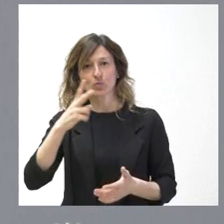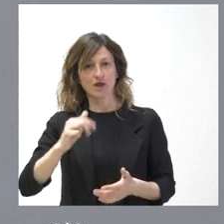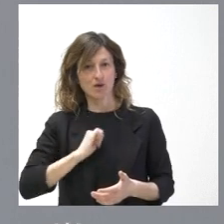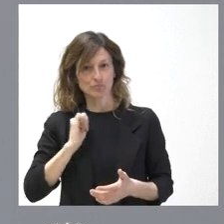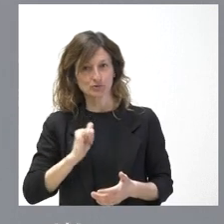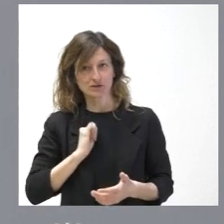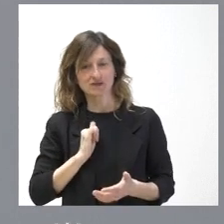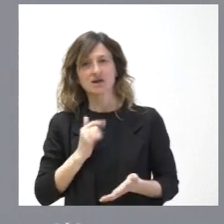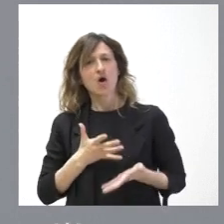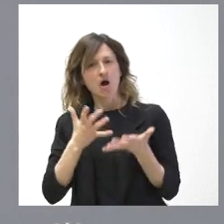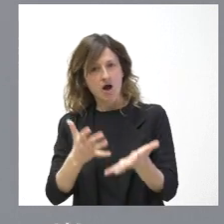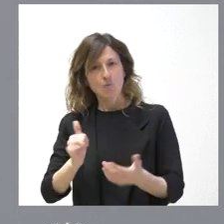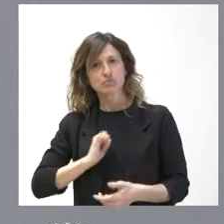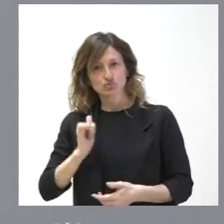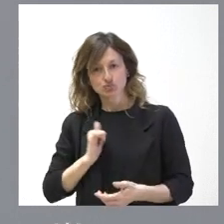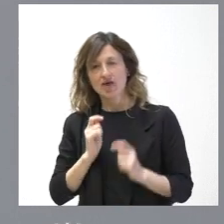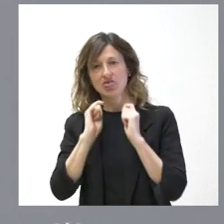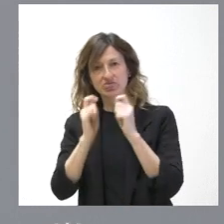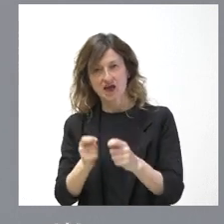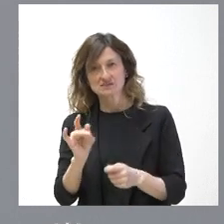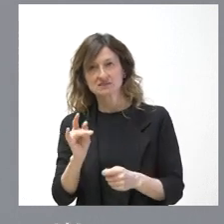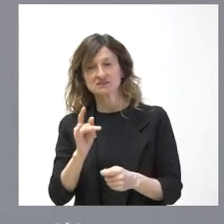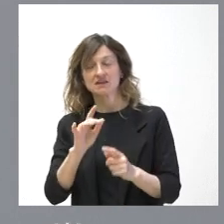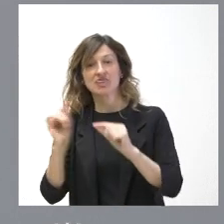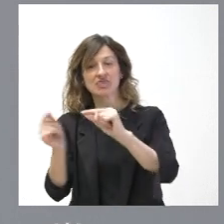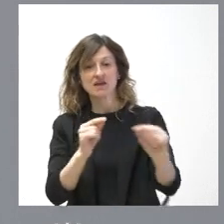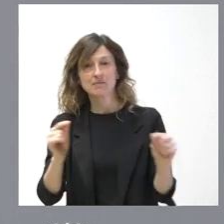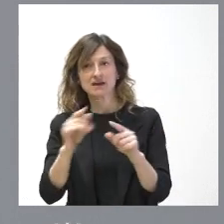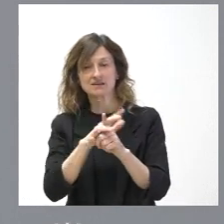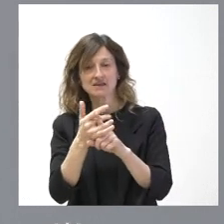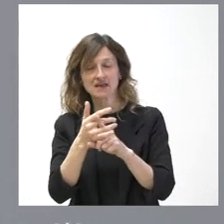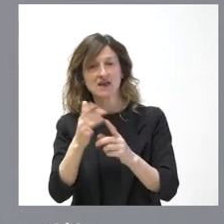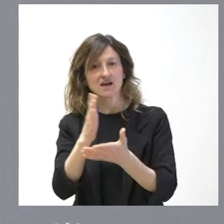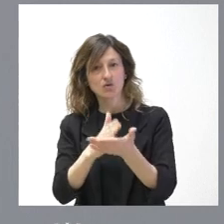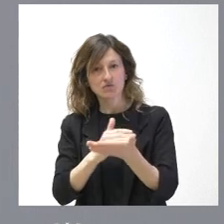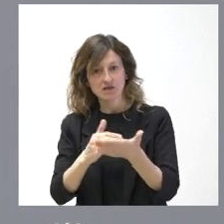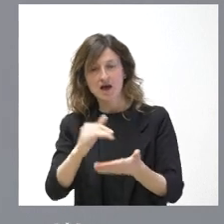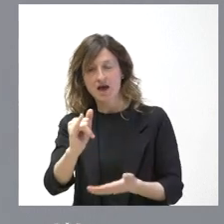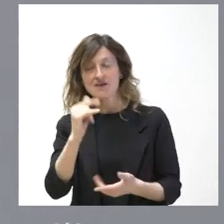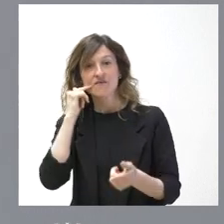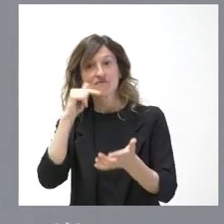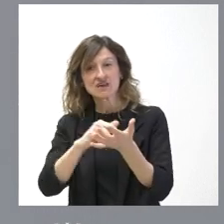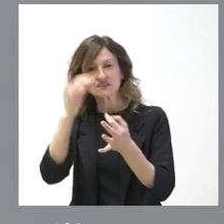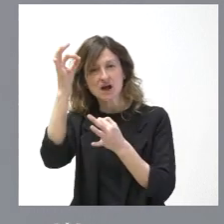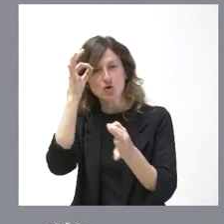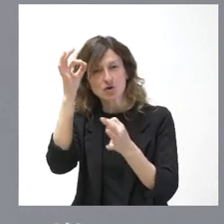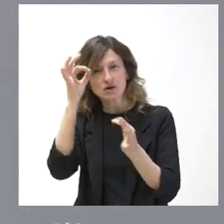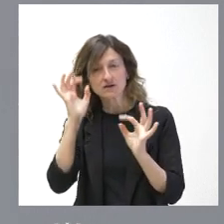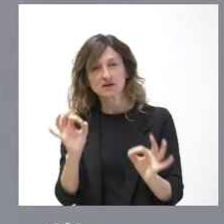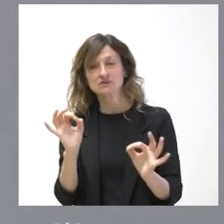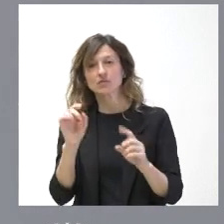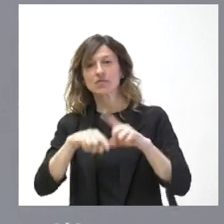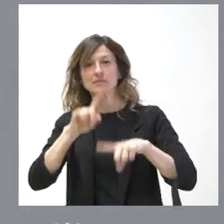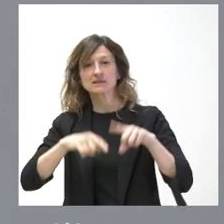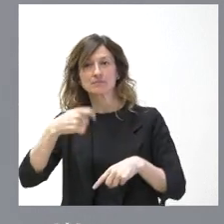pero sí lo va a tener. Si la pregunta es que si va a haber un debate del Estado de la Comunidad, lo va a haber y la fecha concreta de cuando lo solicite el